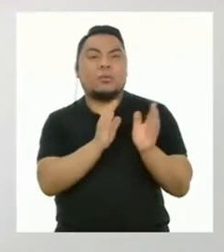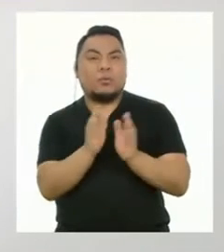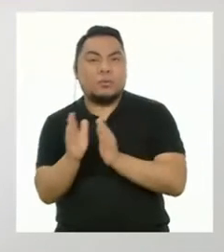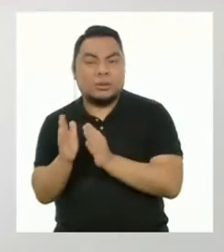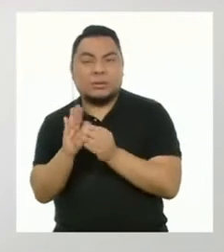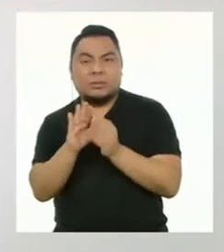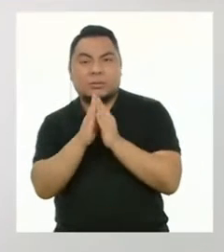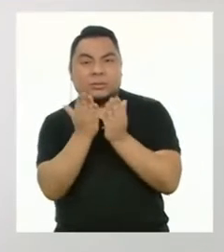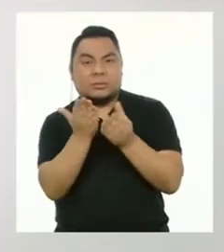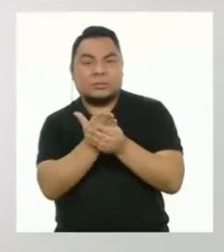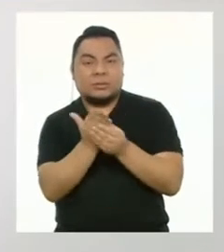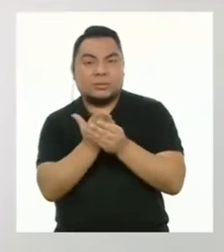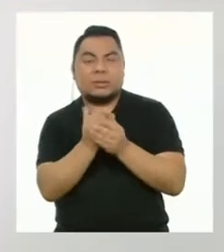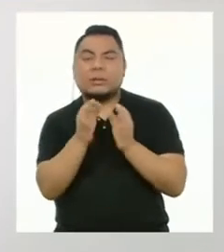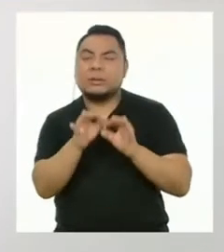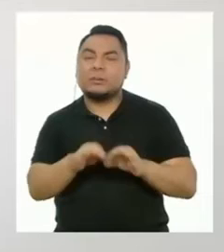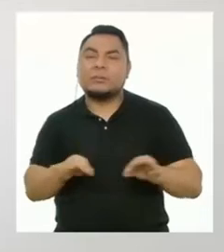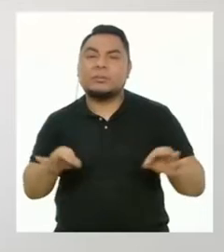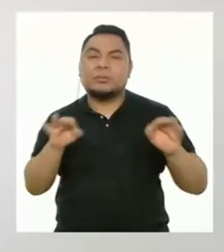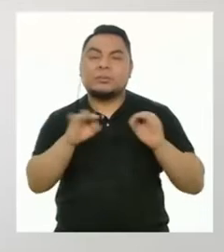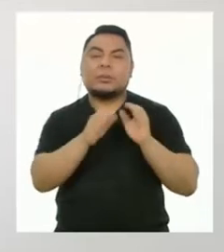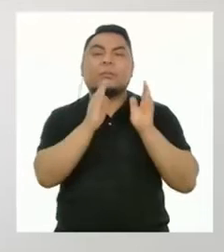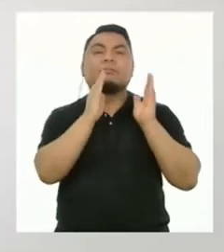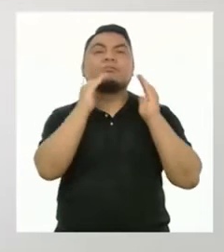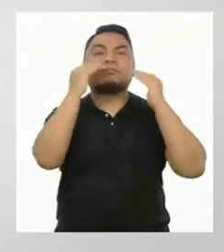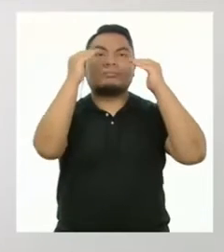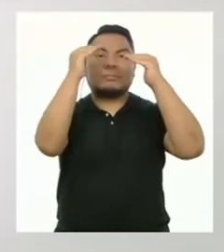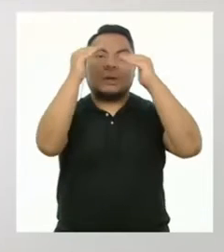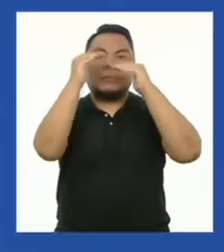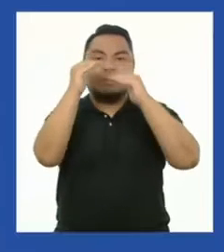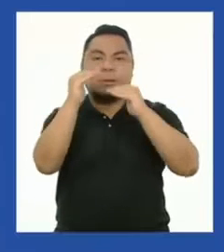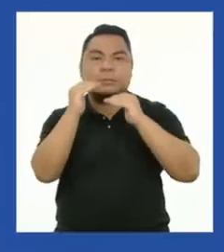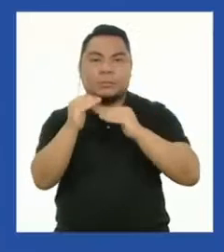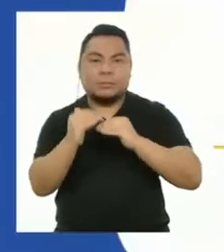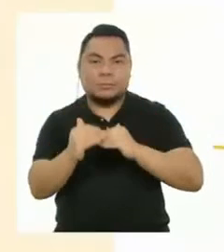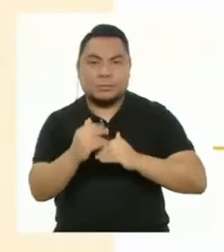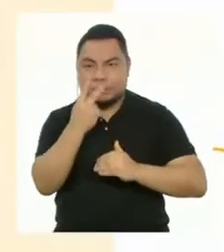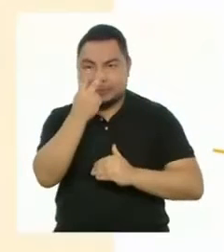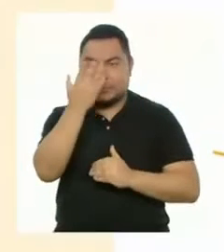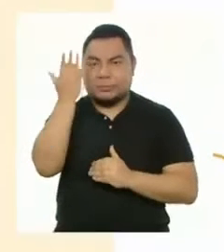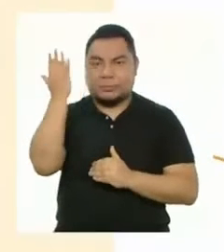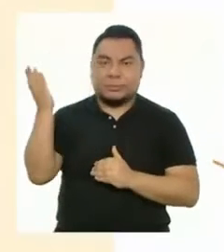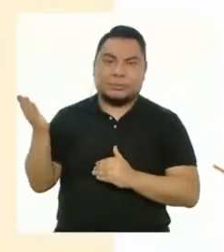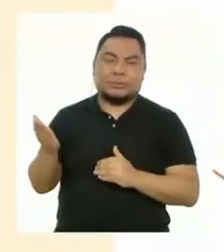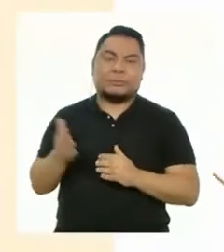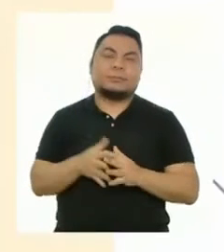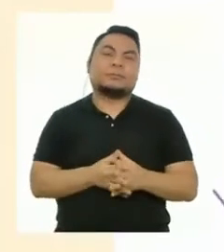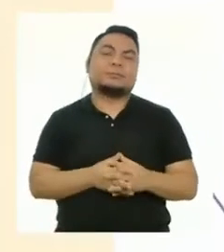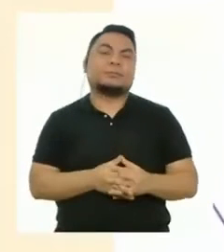Lo importante es que tenga una estructura. Por lo general se usa esta.